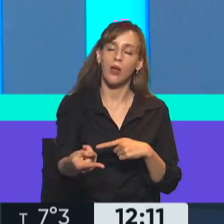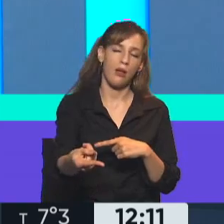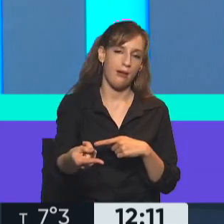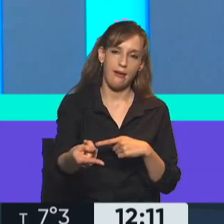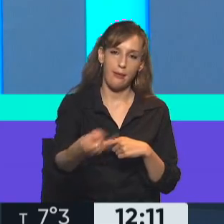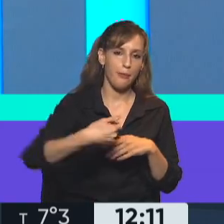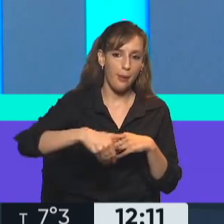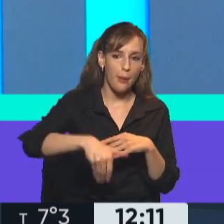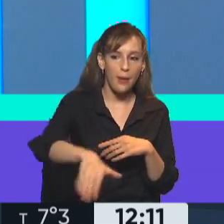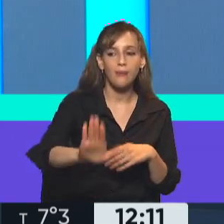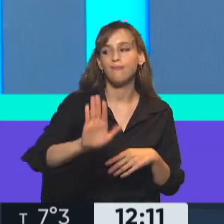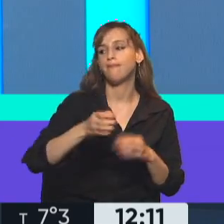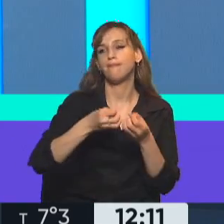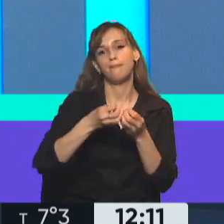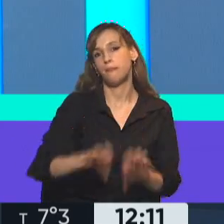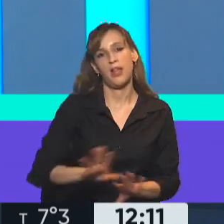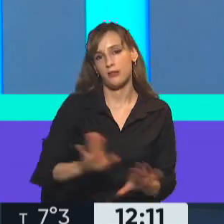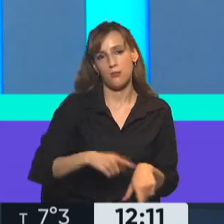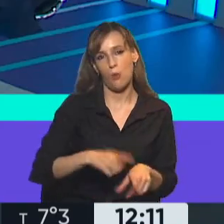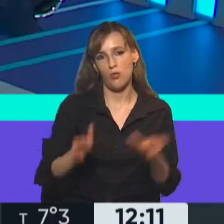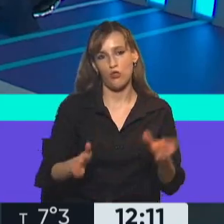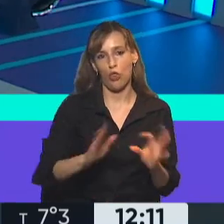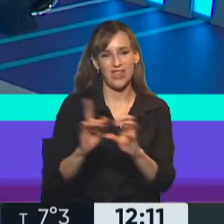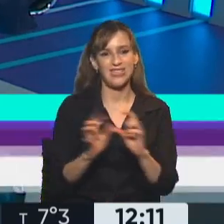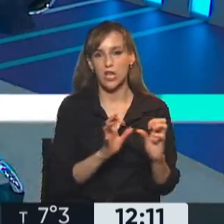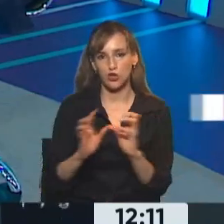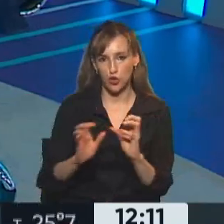temas, comienza ya el periodo decisiones ordinarias. Vamos a seguir en un ratito nada más, Fer, con...